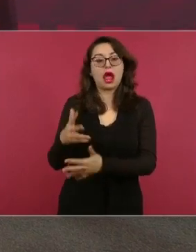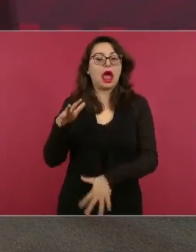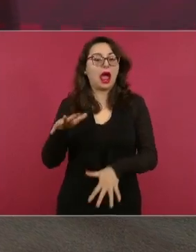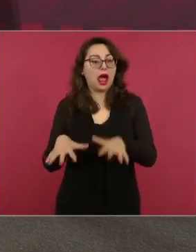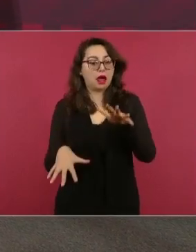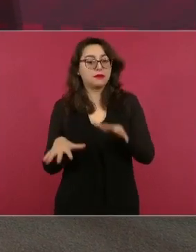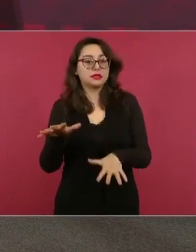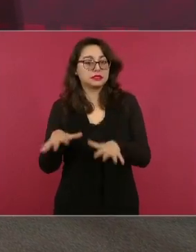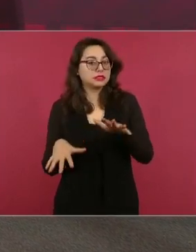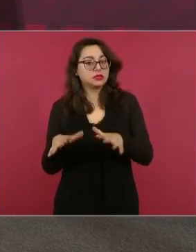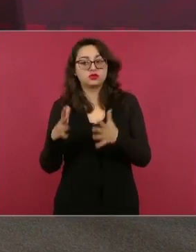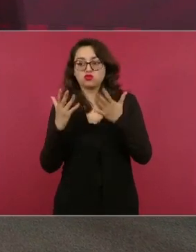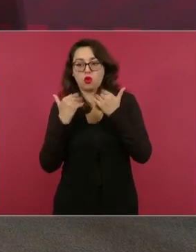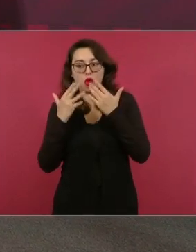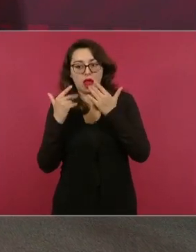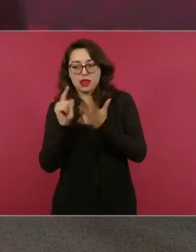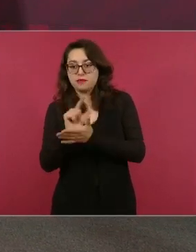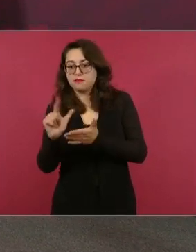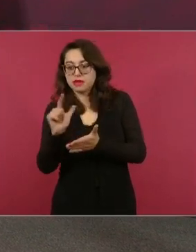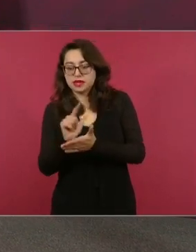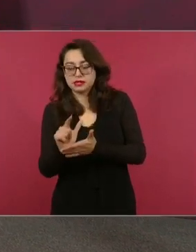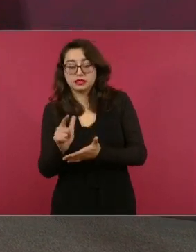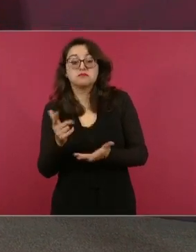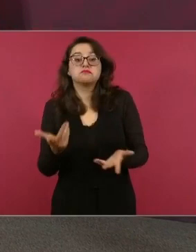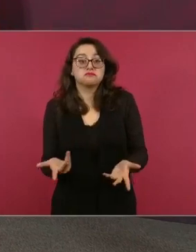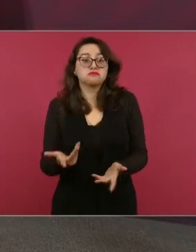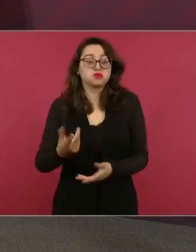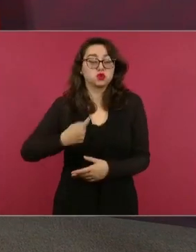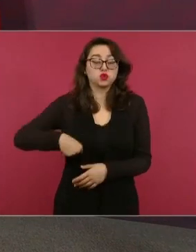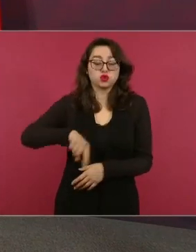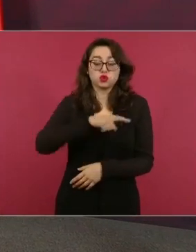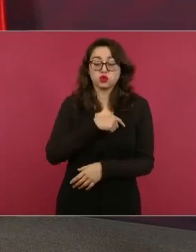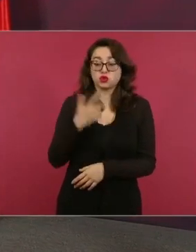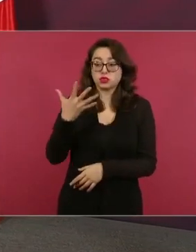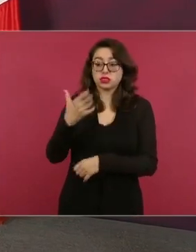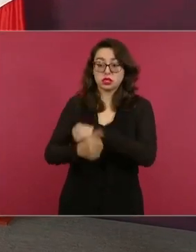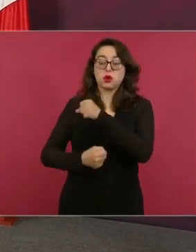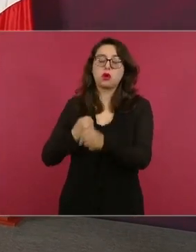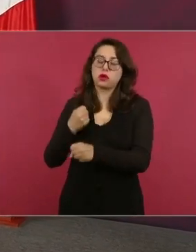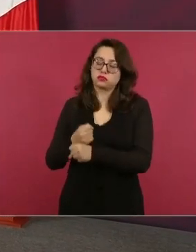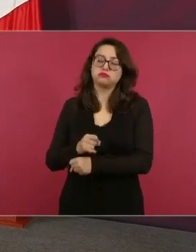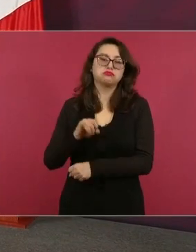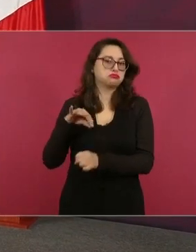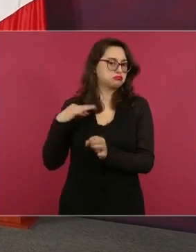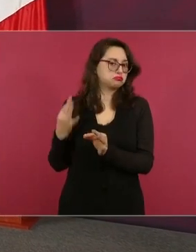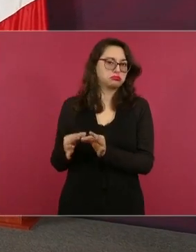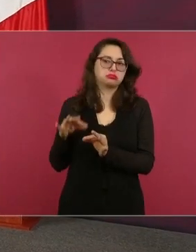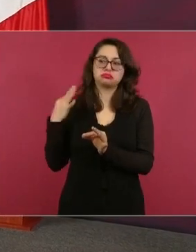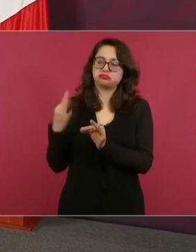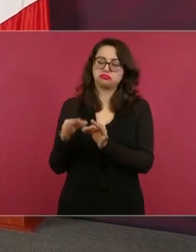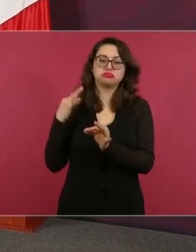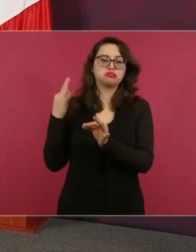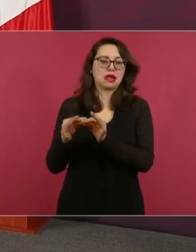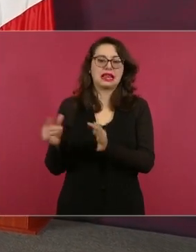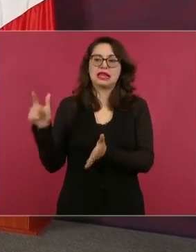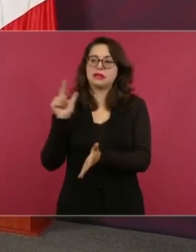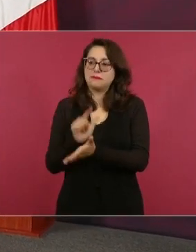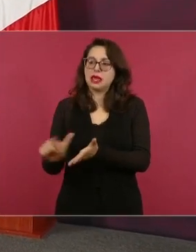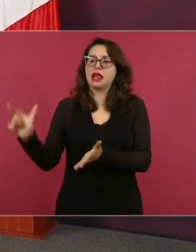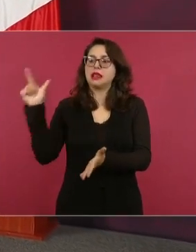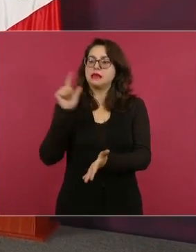ahora sí han estado trabajando como nunca Dragas